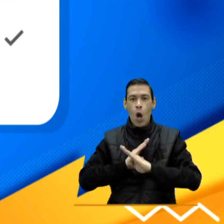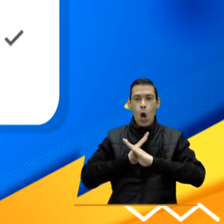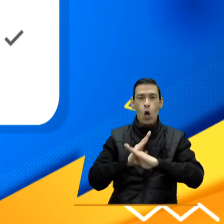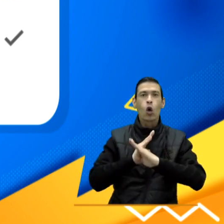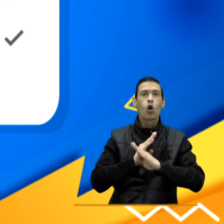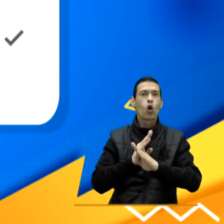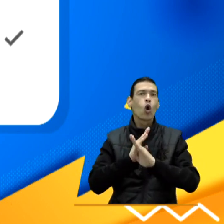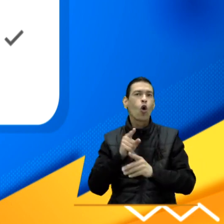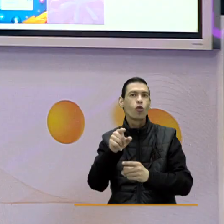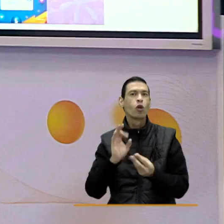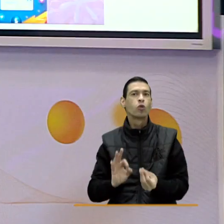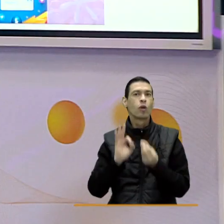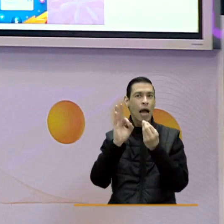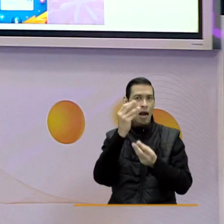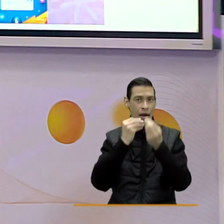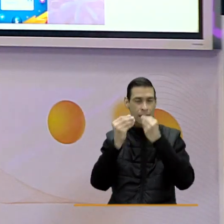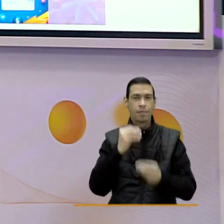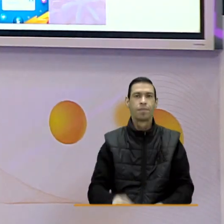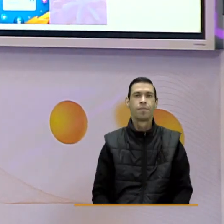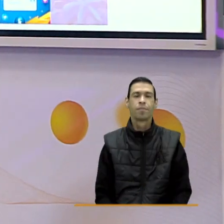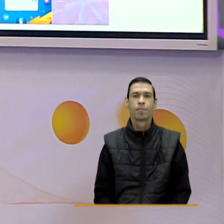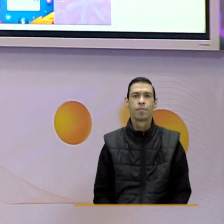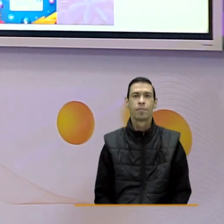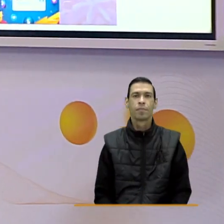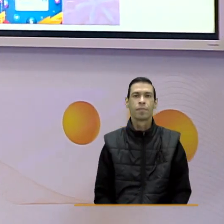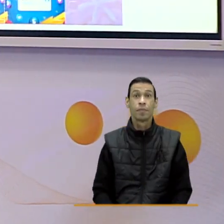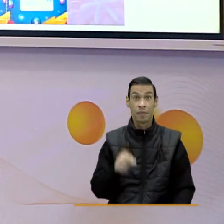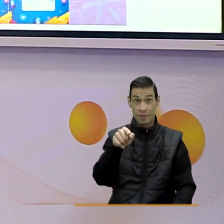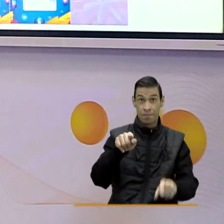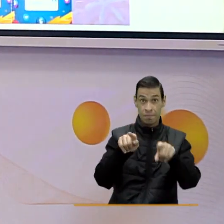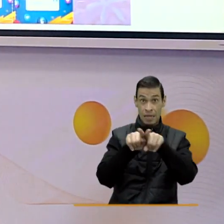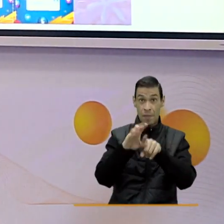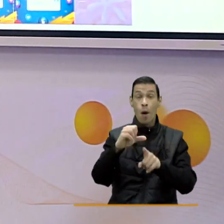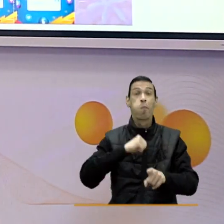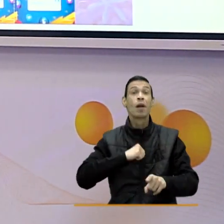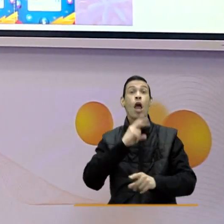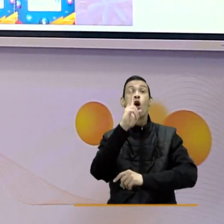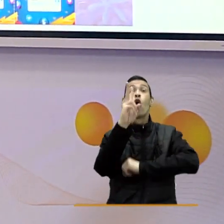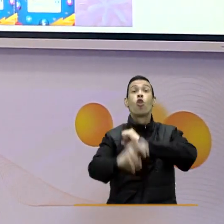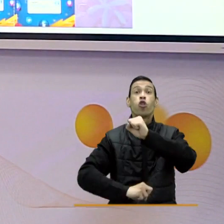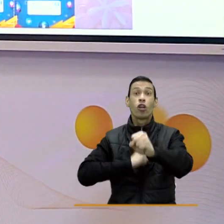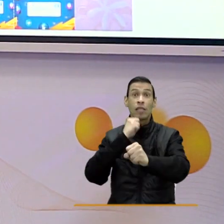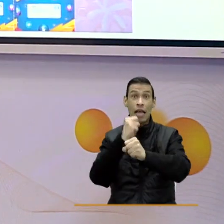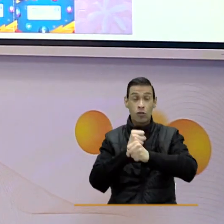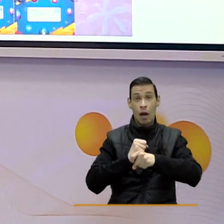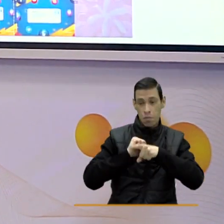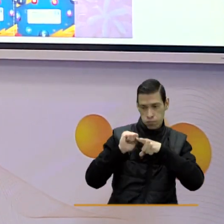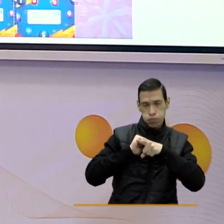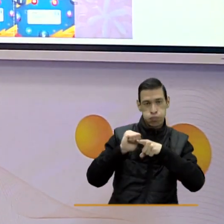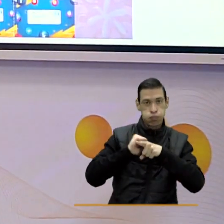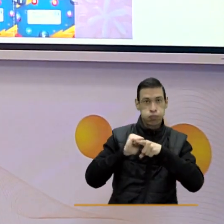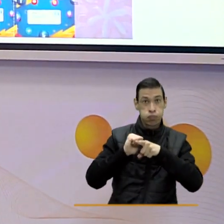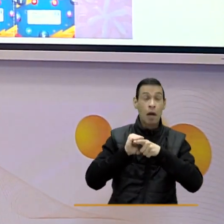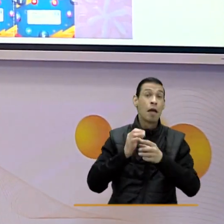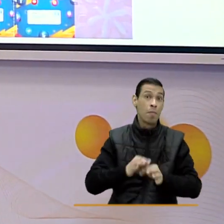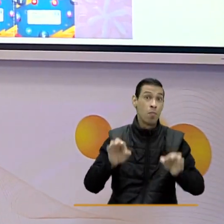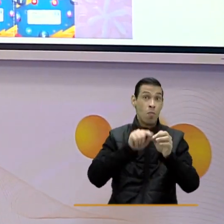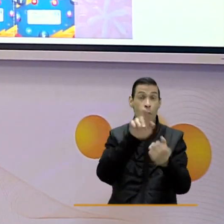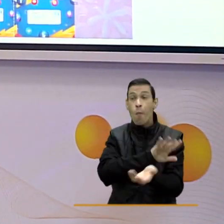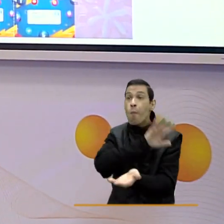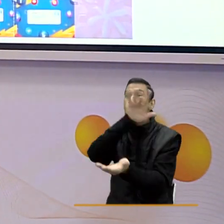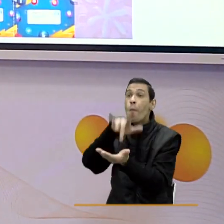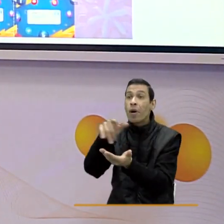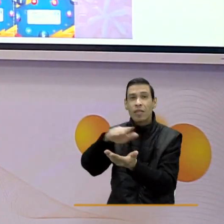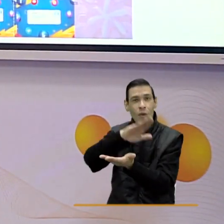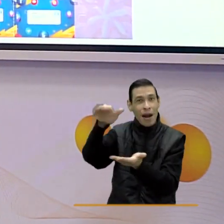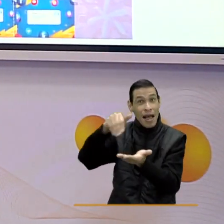de calidad de alimentos. Hola Evelyn, tu hermano tiene dos años para poder terminar el proceso. Lo invitamos a que se acerque al